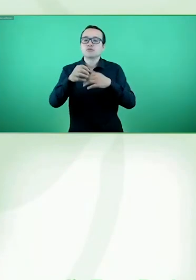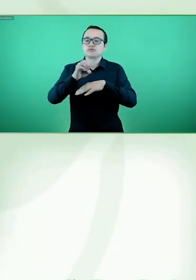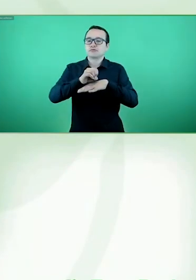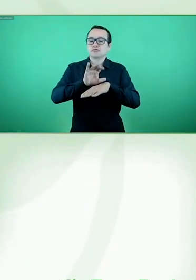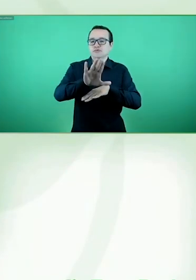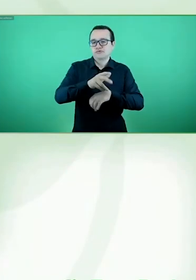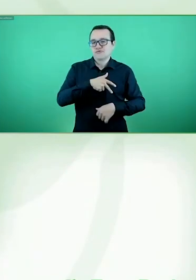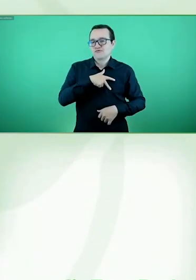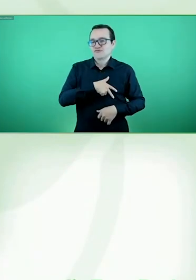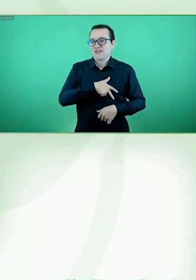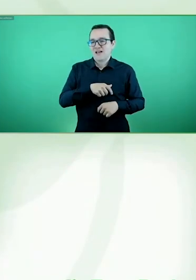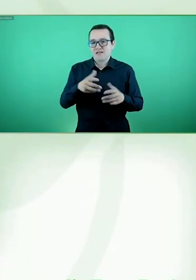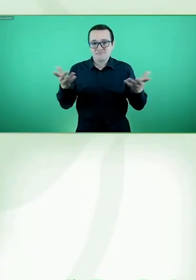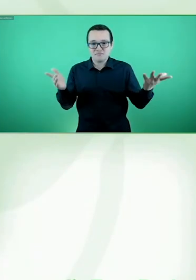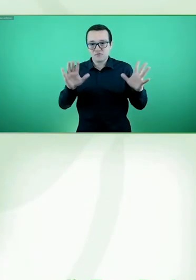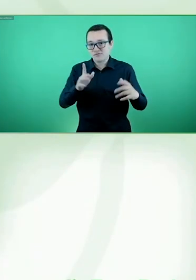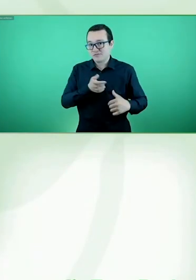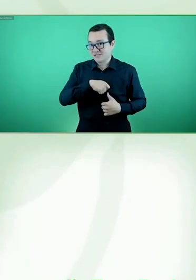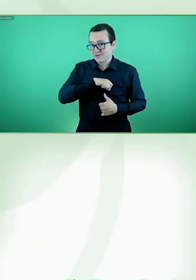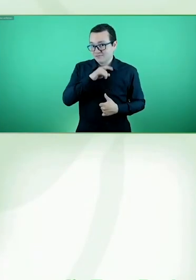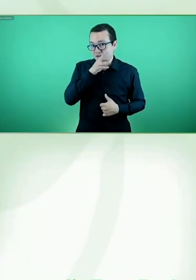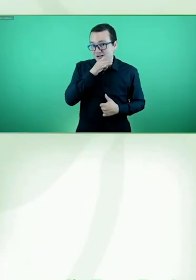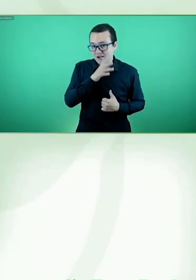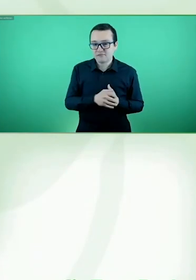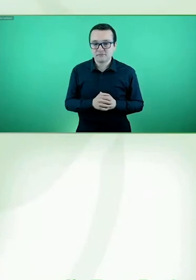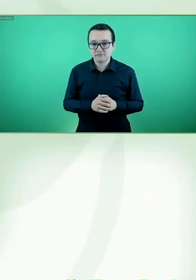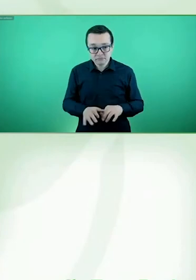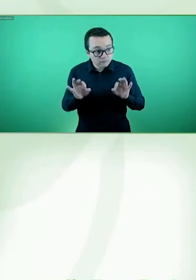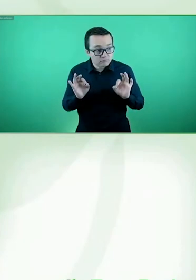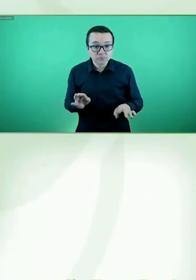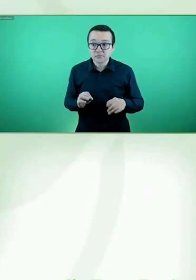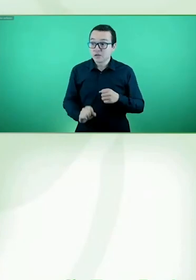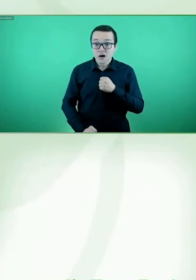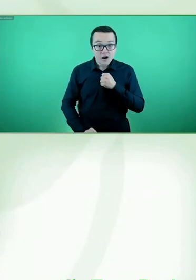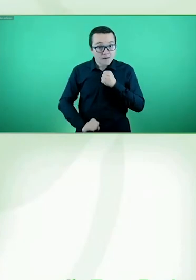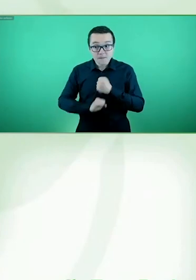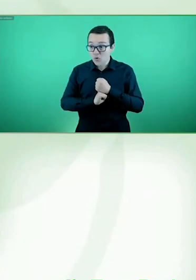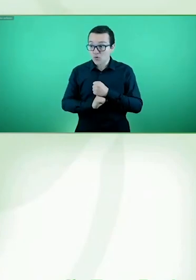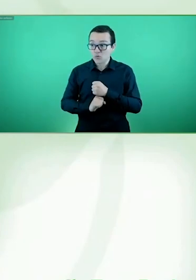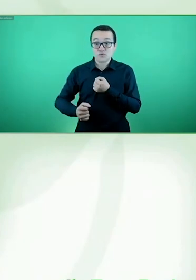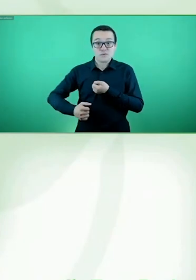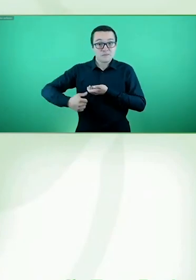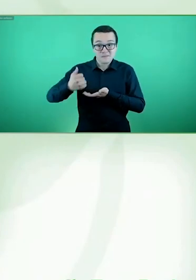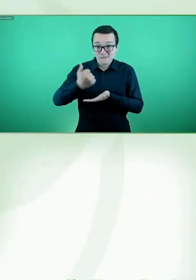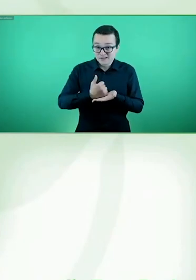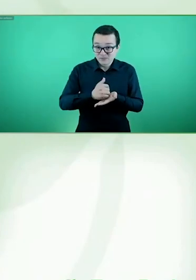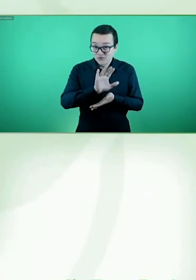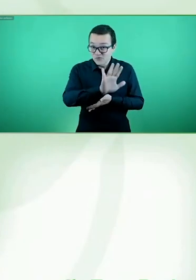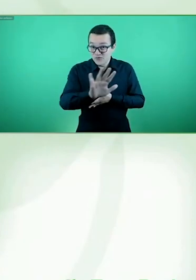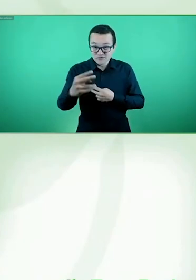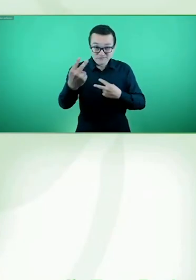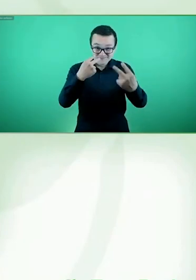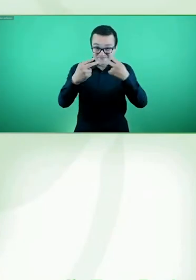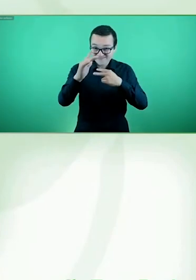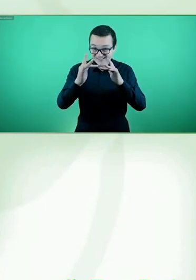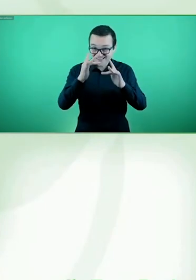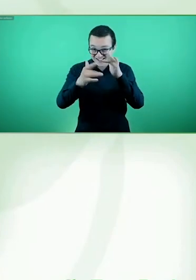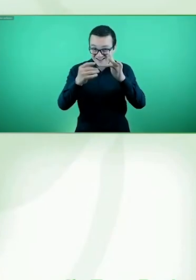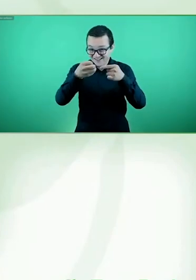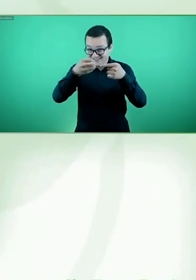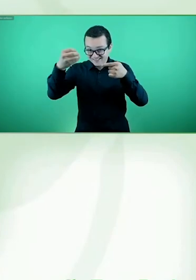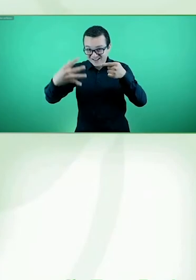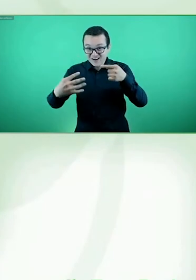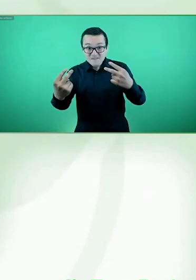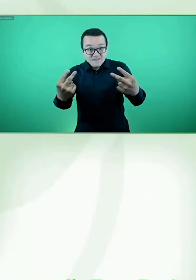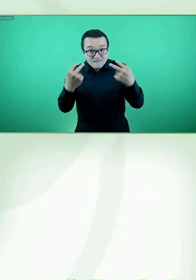y la participación de aquellos que nos están escuchando via streaming y aquellos presentes, yo creo que